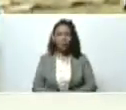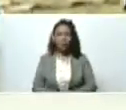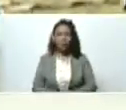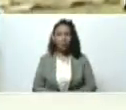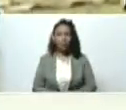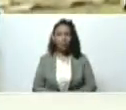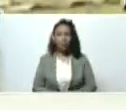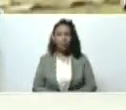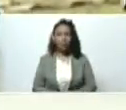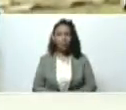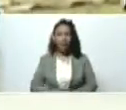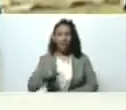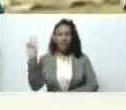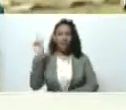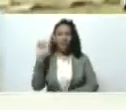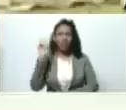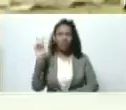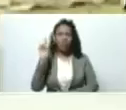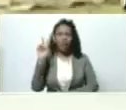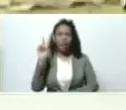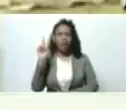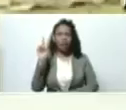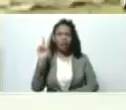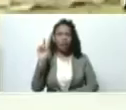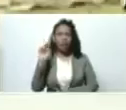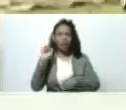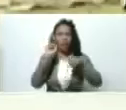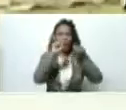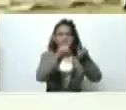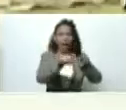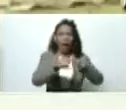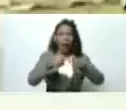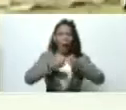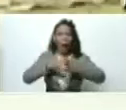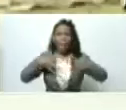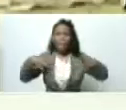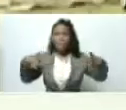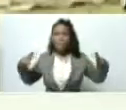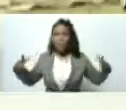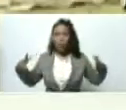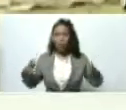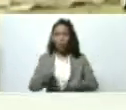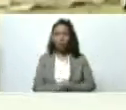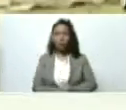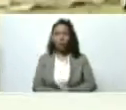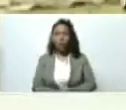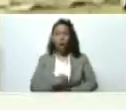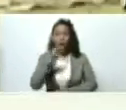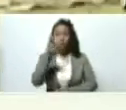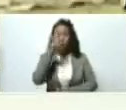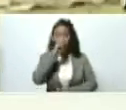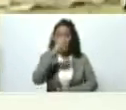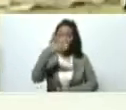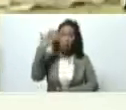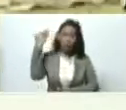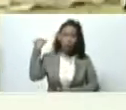la Venezuela del campo hace dos años estábamos